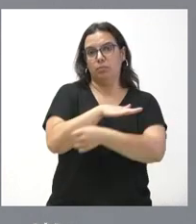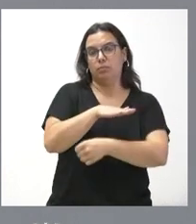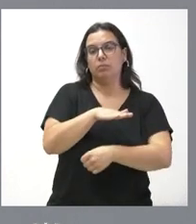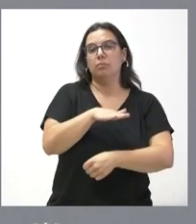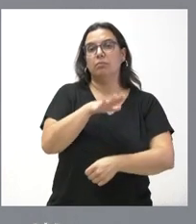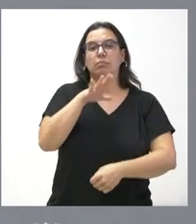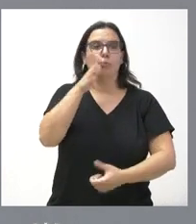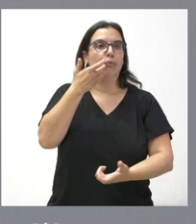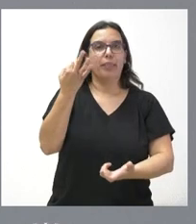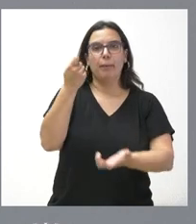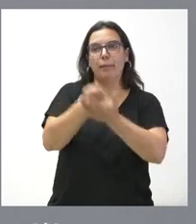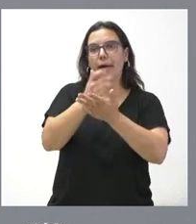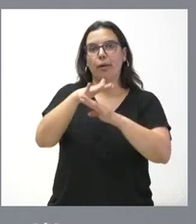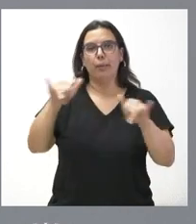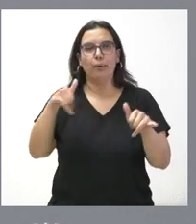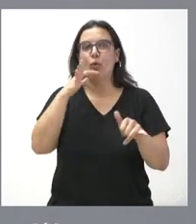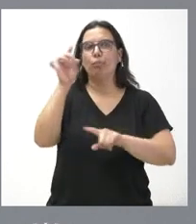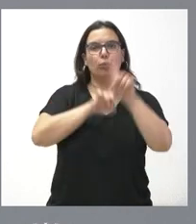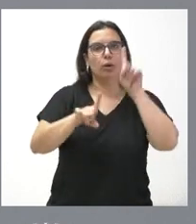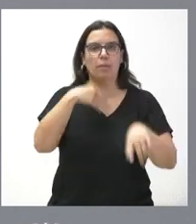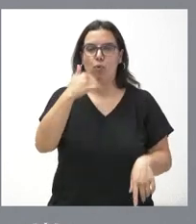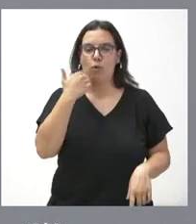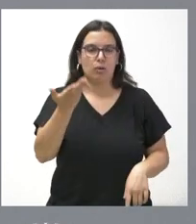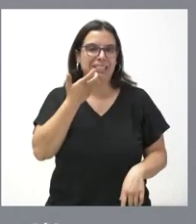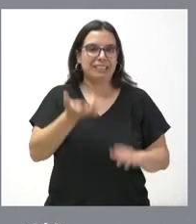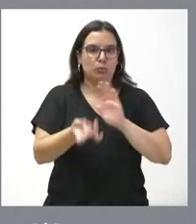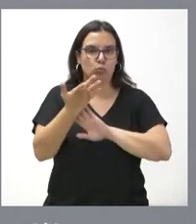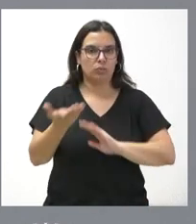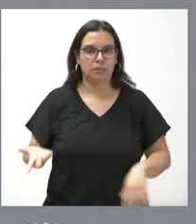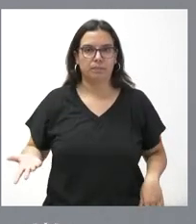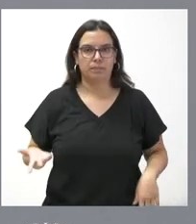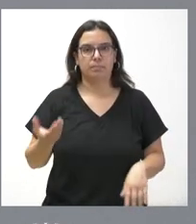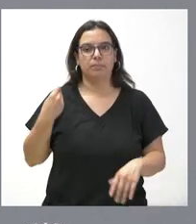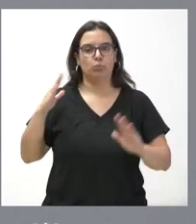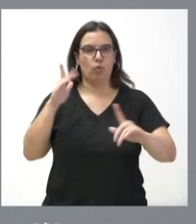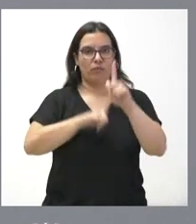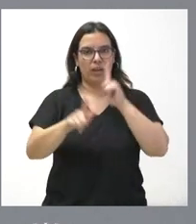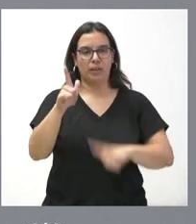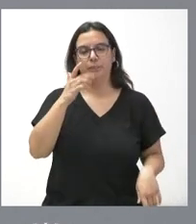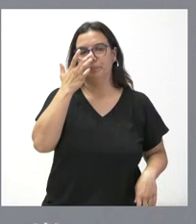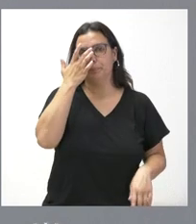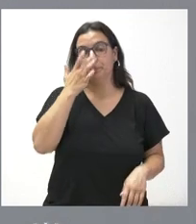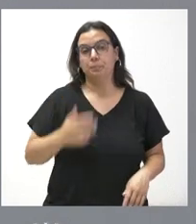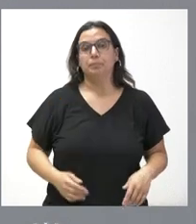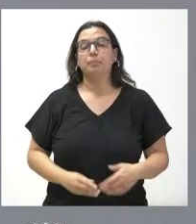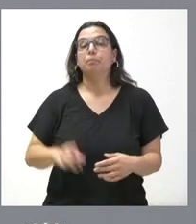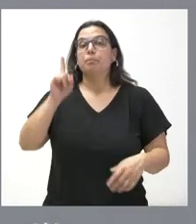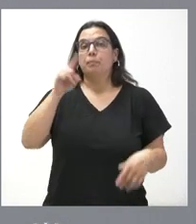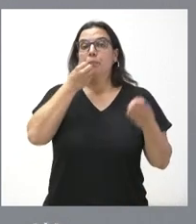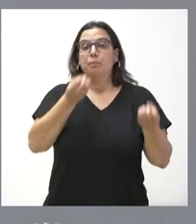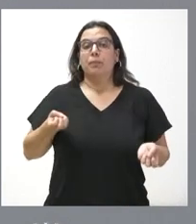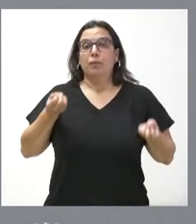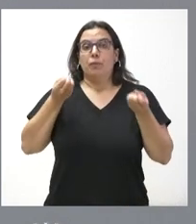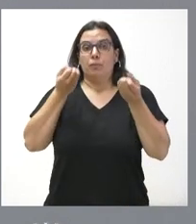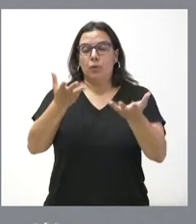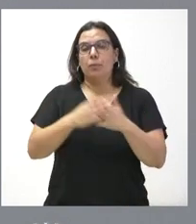indemnizaciones o de las incidencias que pudieran surgir durante un viaje. Les informo que se